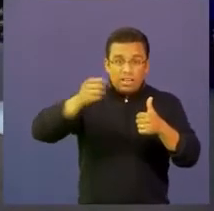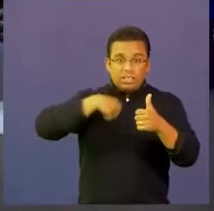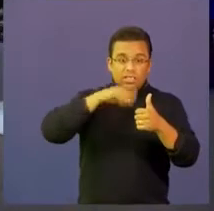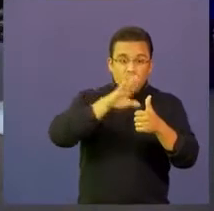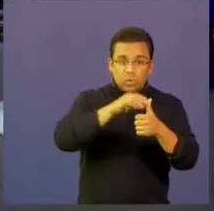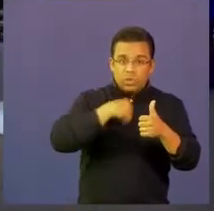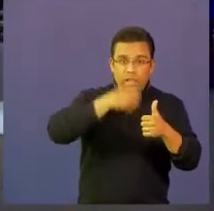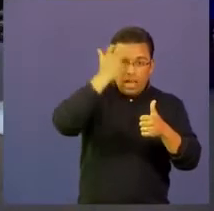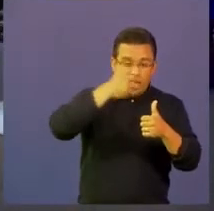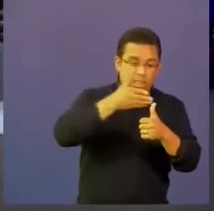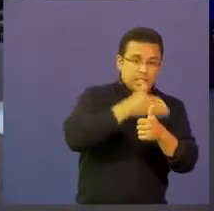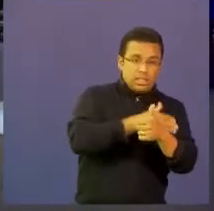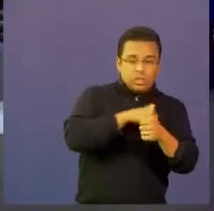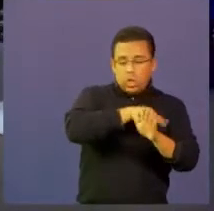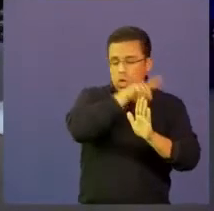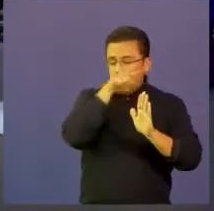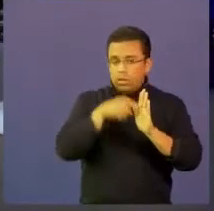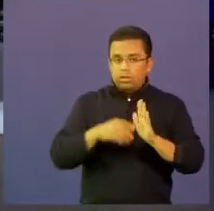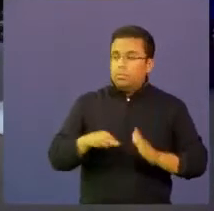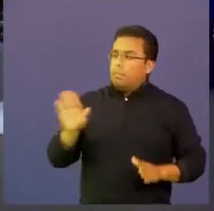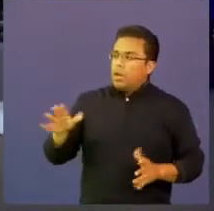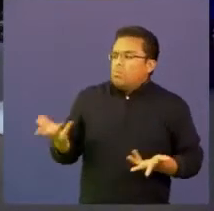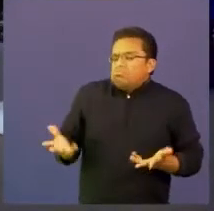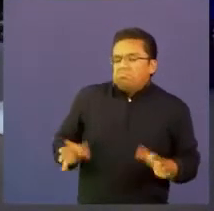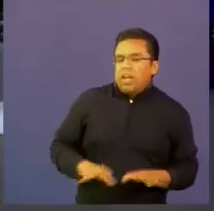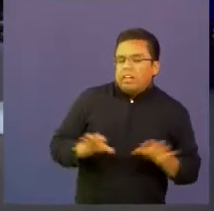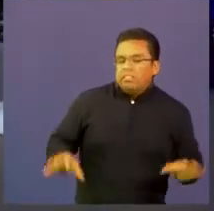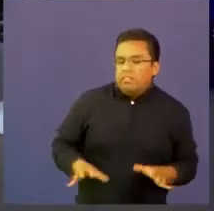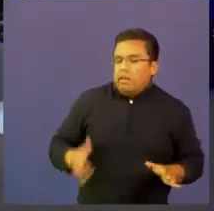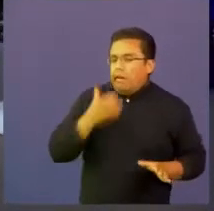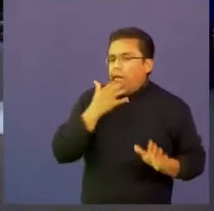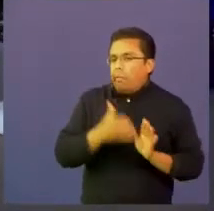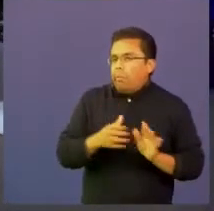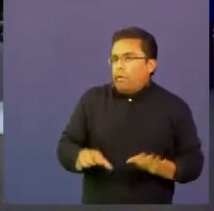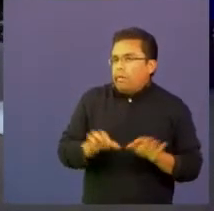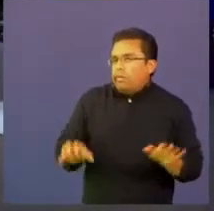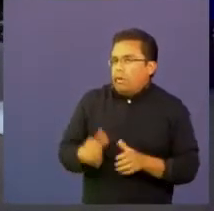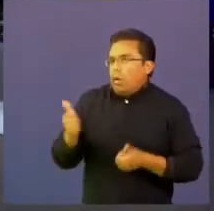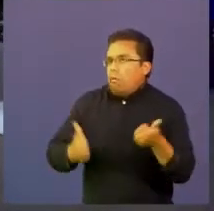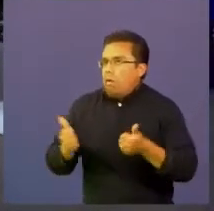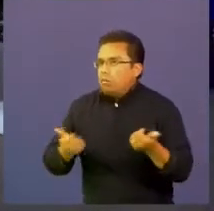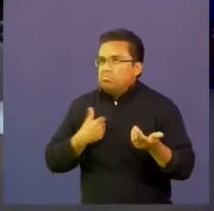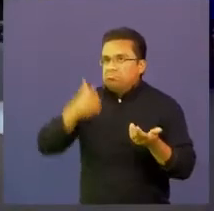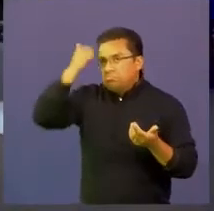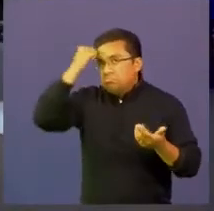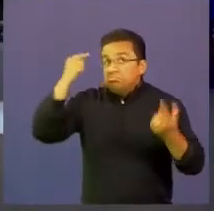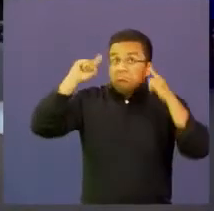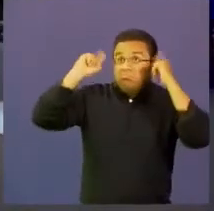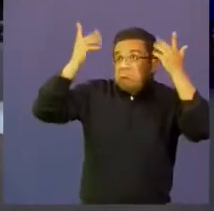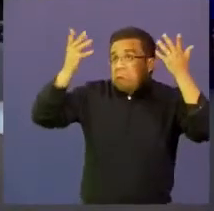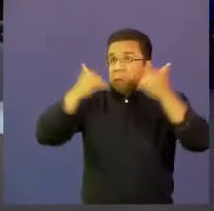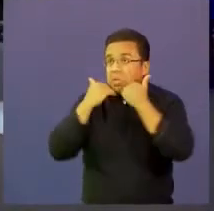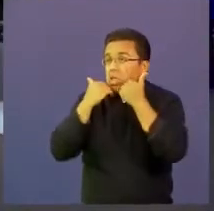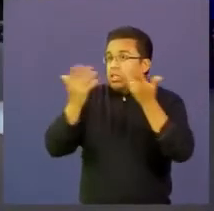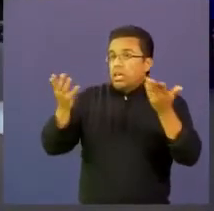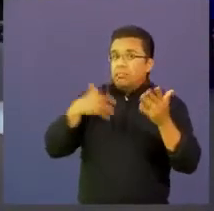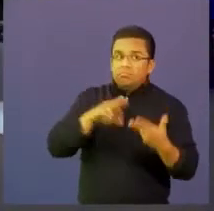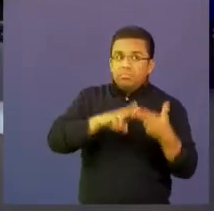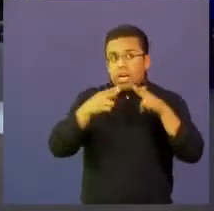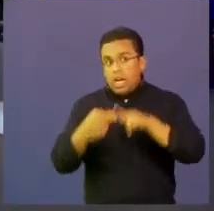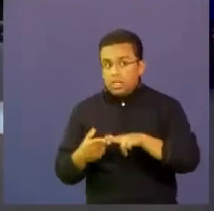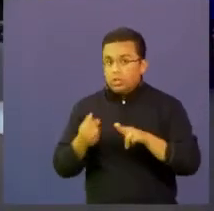examen todo esto y cuéntanos alguna actividad descríbenos alguna actividad que el maestro pueda hacer no sé que tenga que ver para